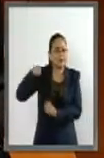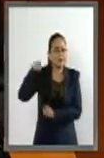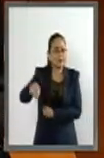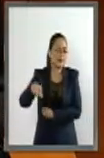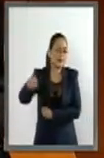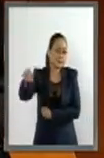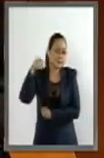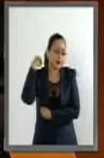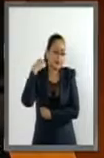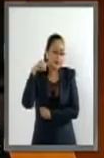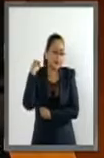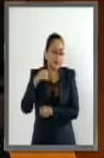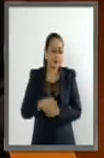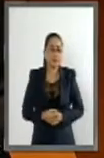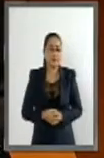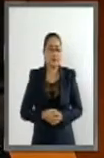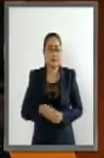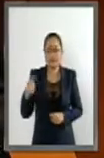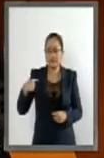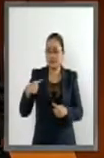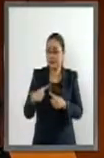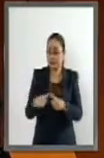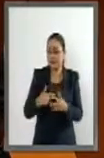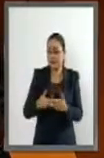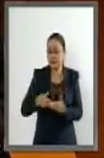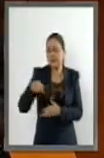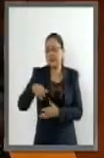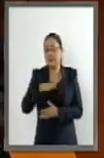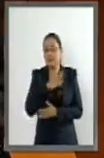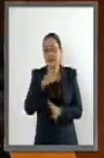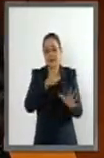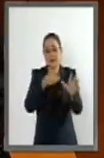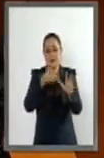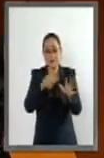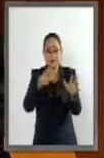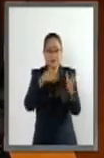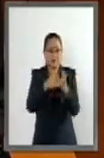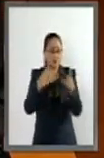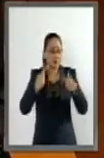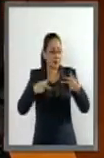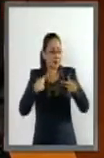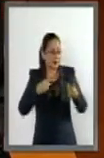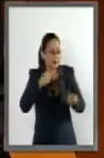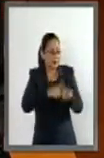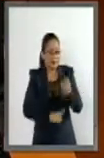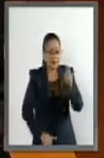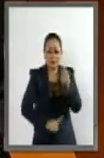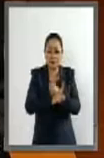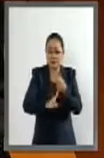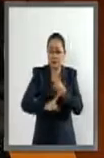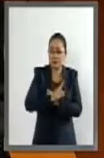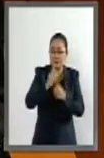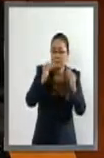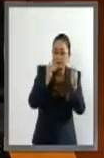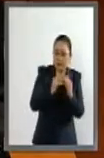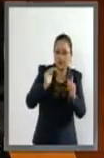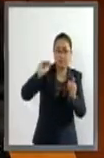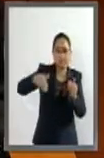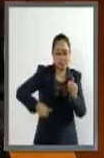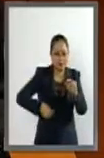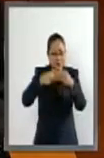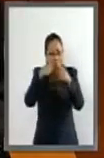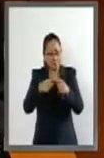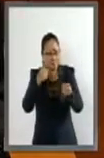en donde hay al día de hoy 800 mil damnificados en 41 municipios.